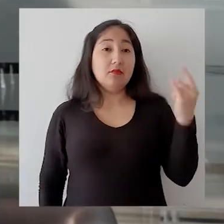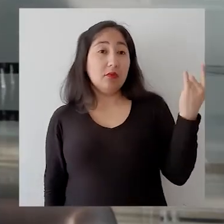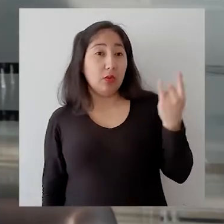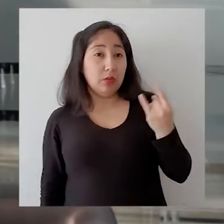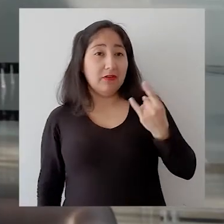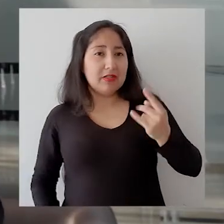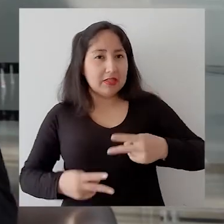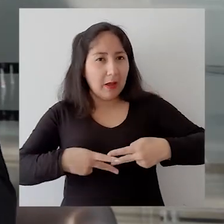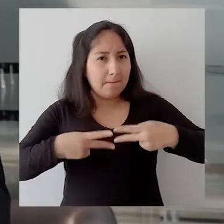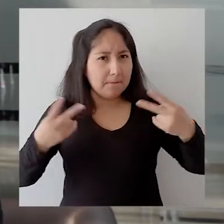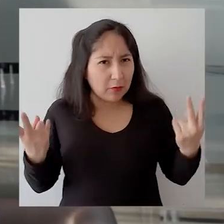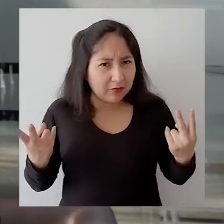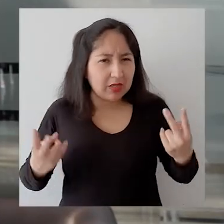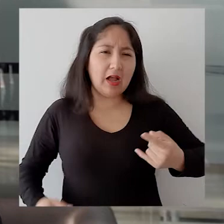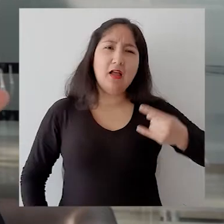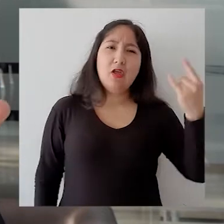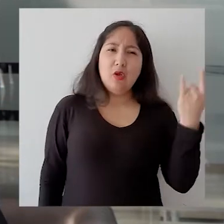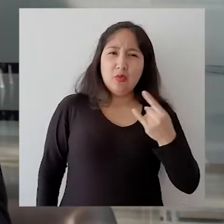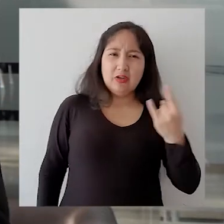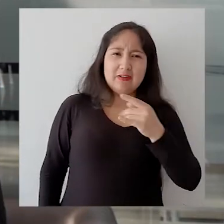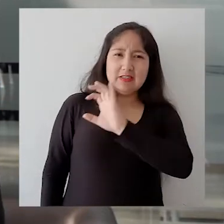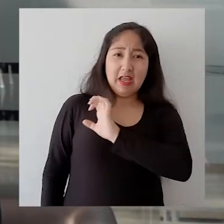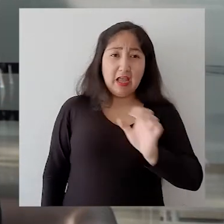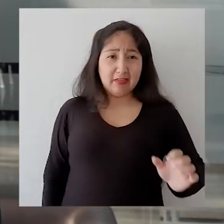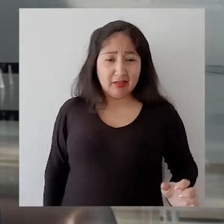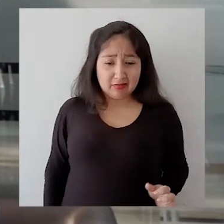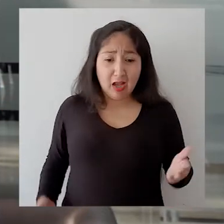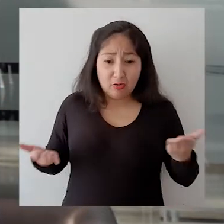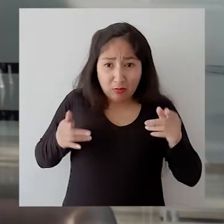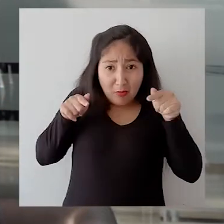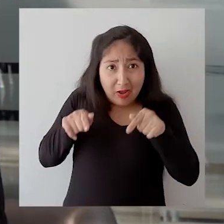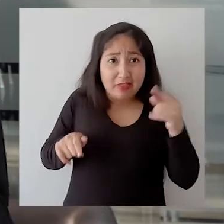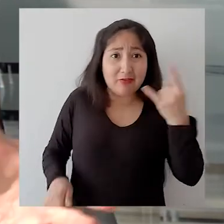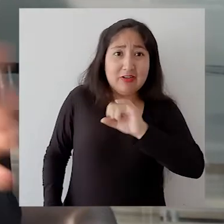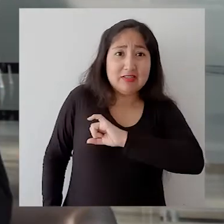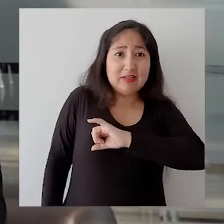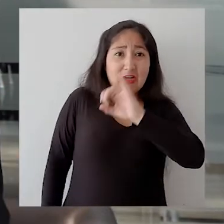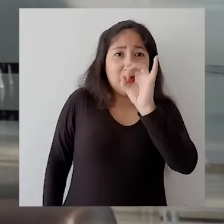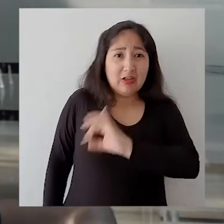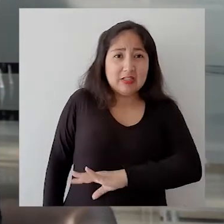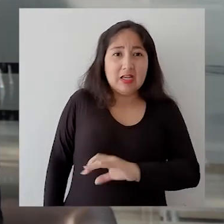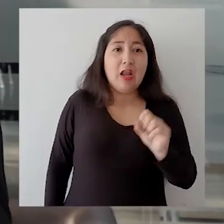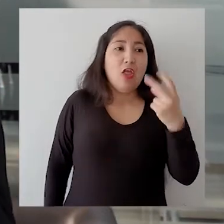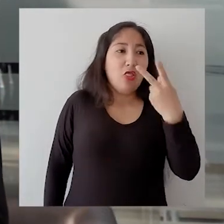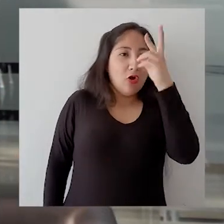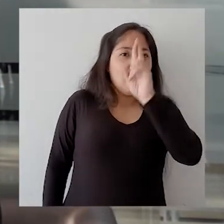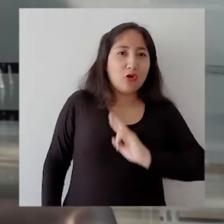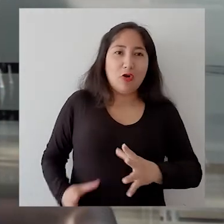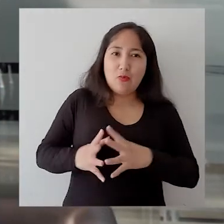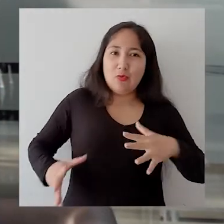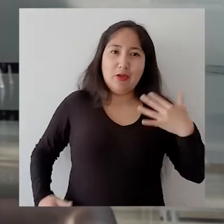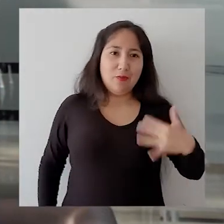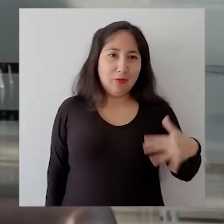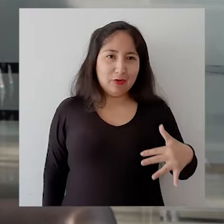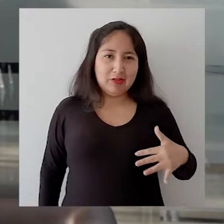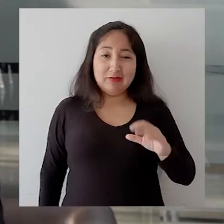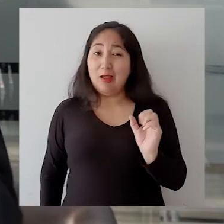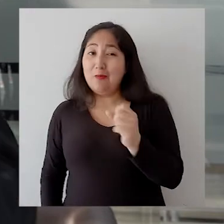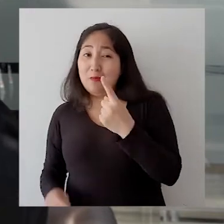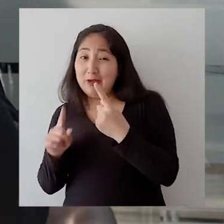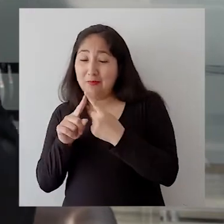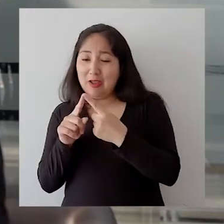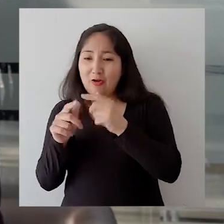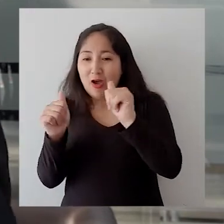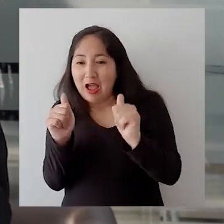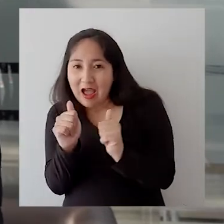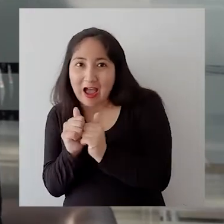universidad pública, una universidad estatal como la Universidad de Santiago, tiene dos roles fundamentales que jugar. Por una parte,